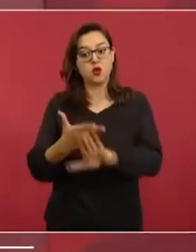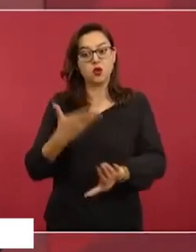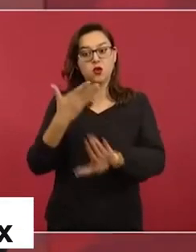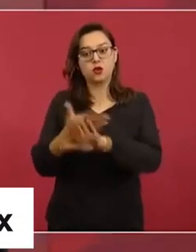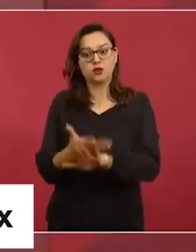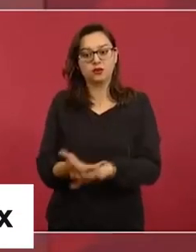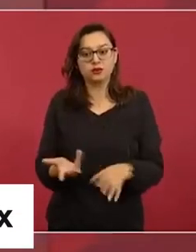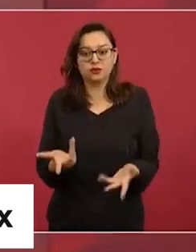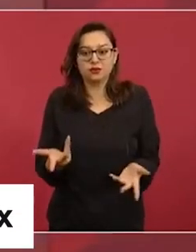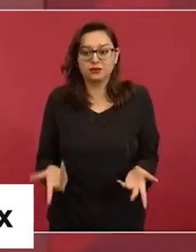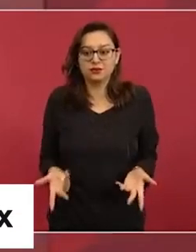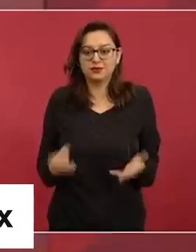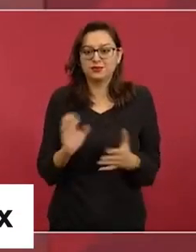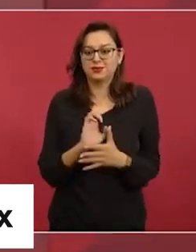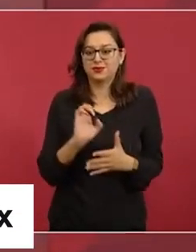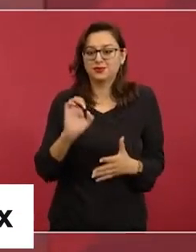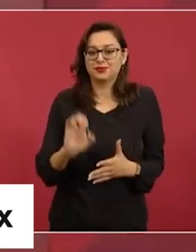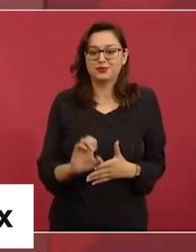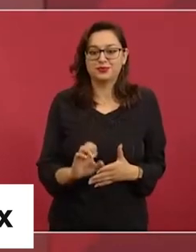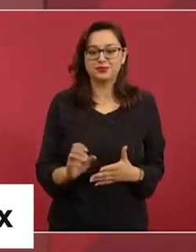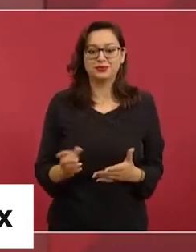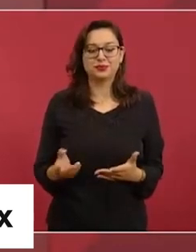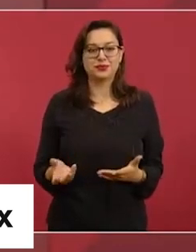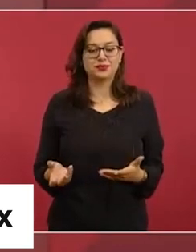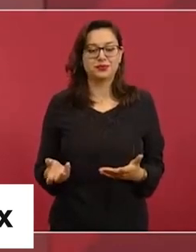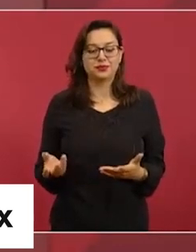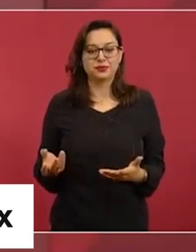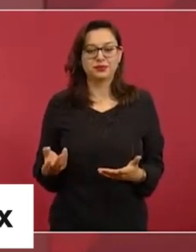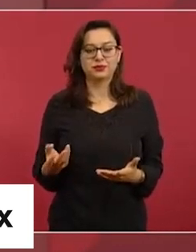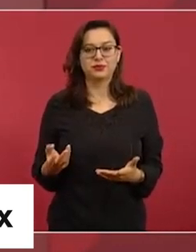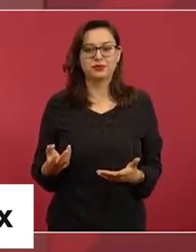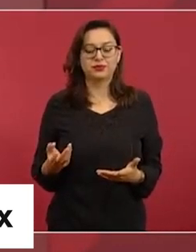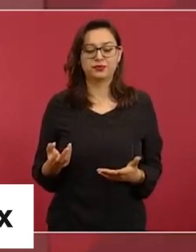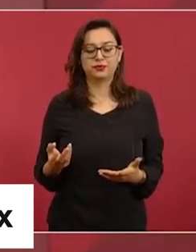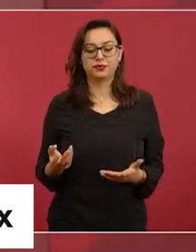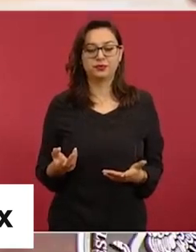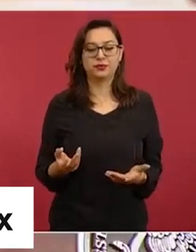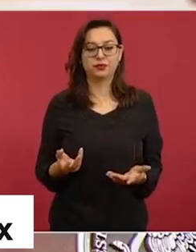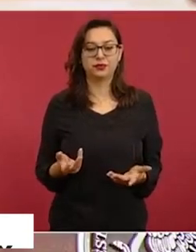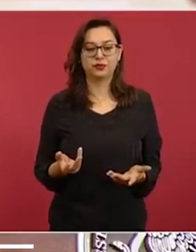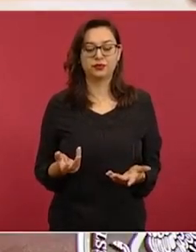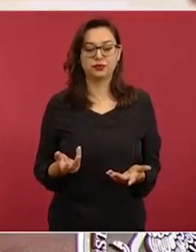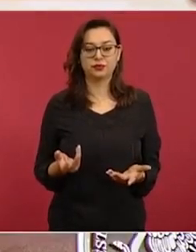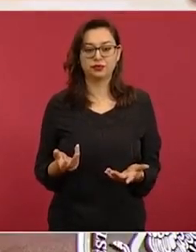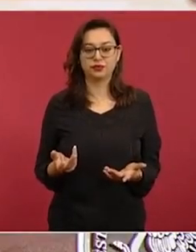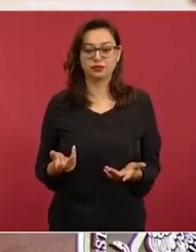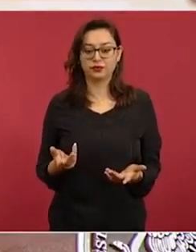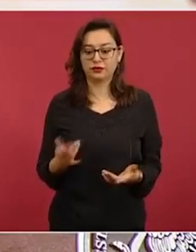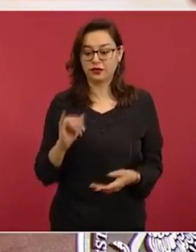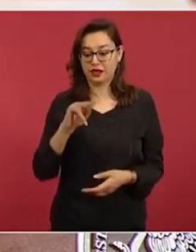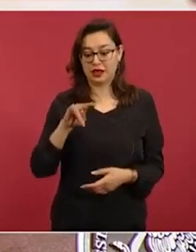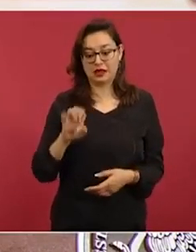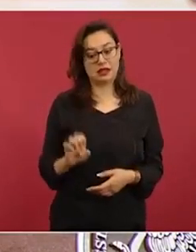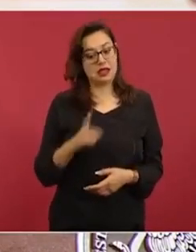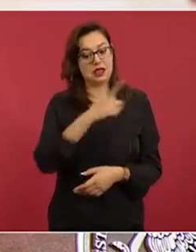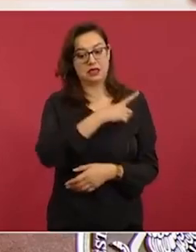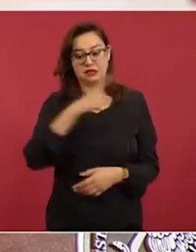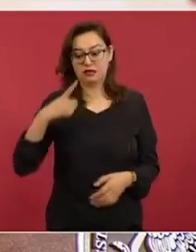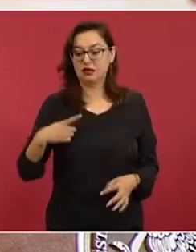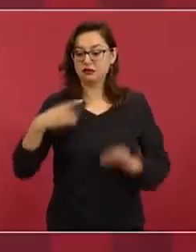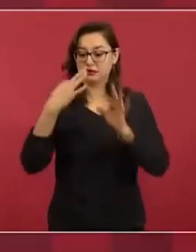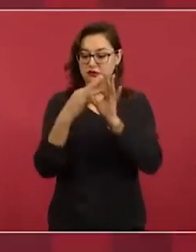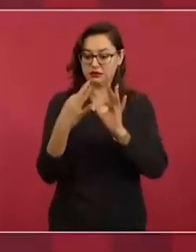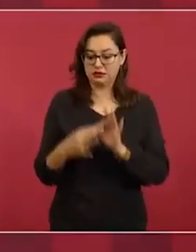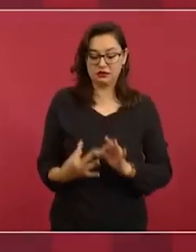actúe con rectitud. Y en el